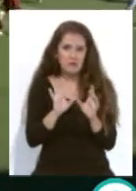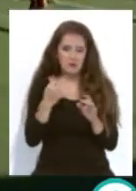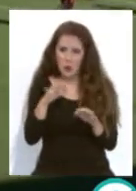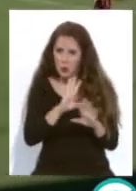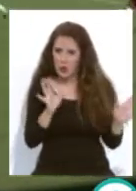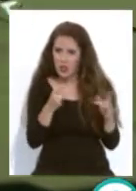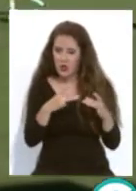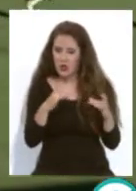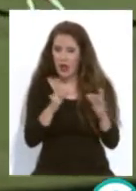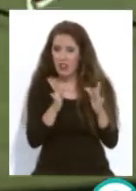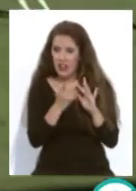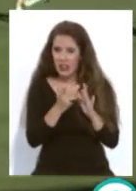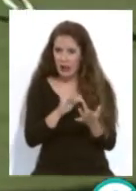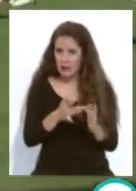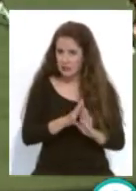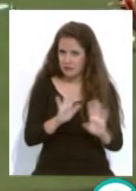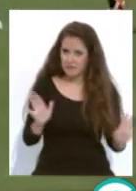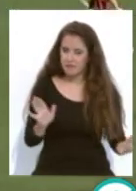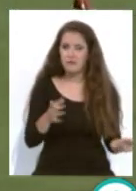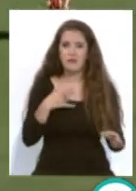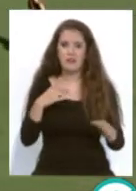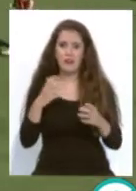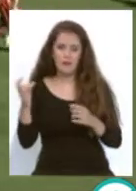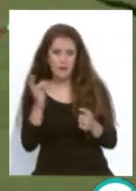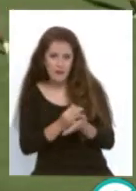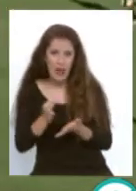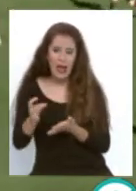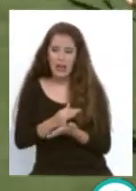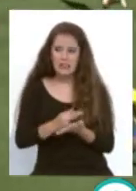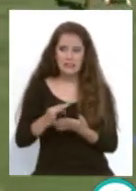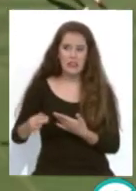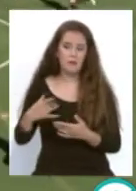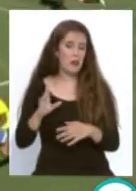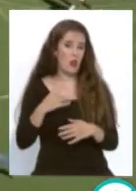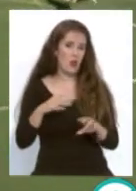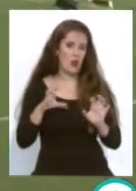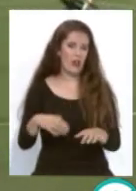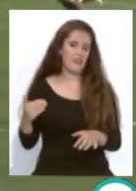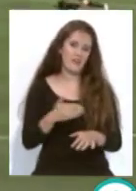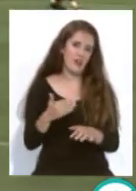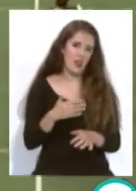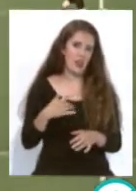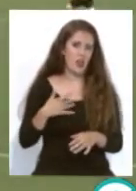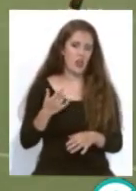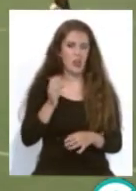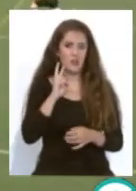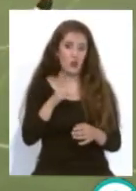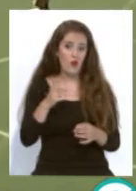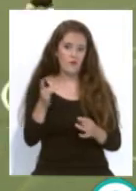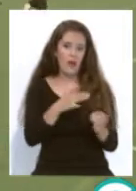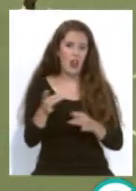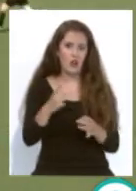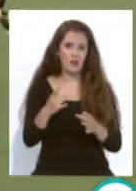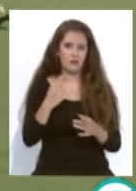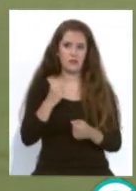equipo canario eran jugadas balón parado falta y balones que intentaban colgar buscando la segunda jugada pero el Cadive incluso en esos balones pues con la